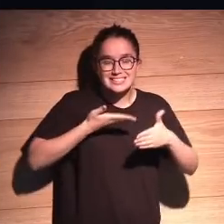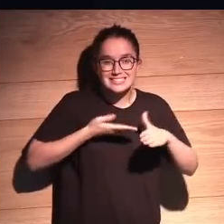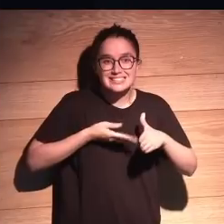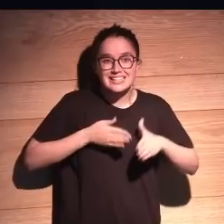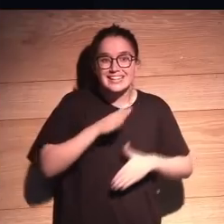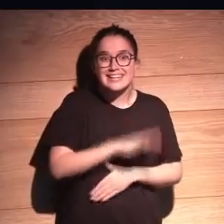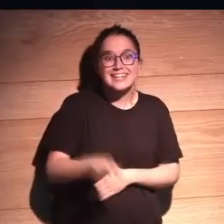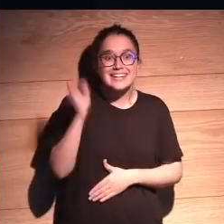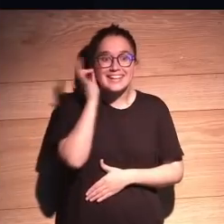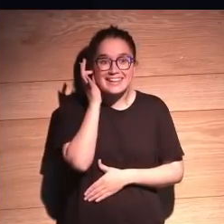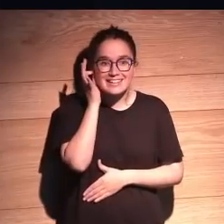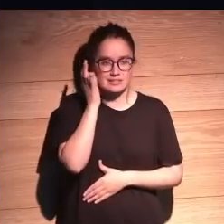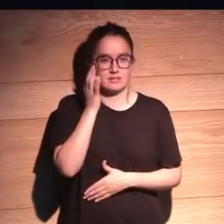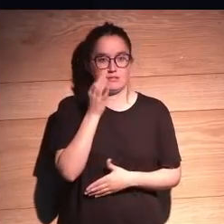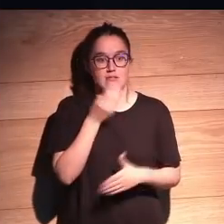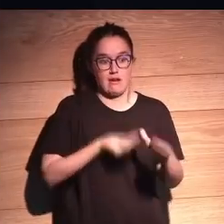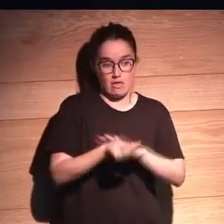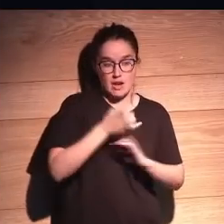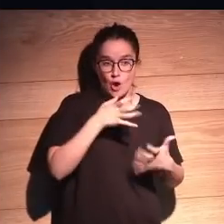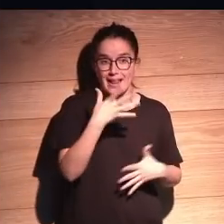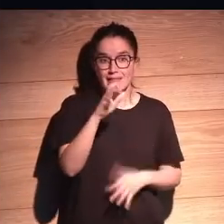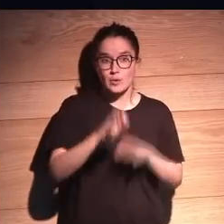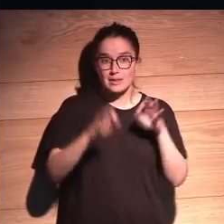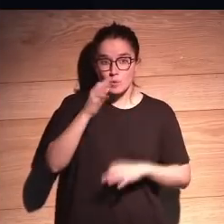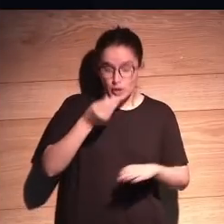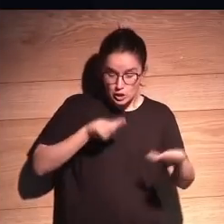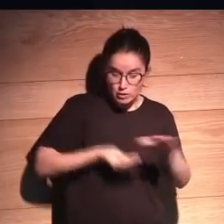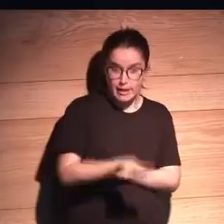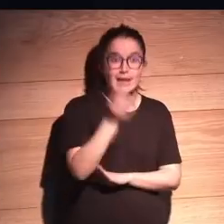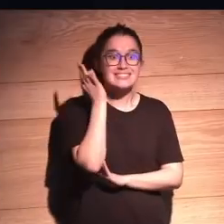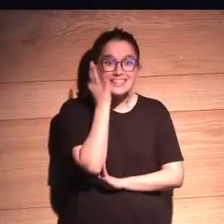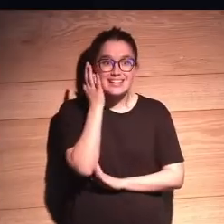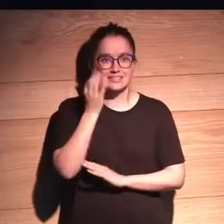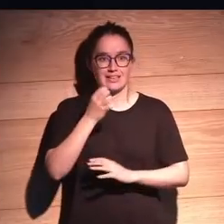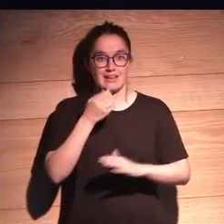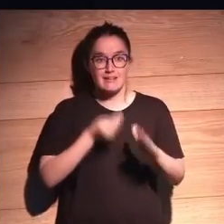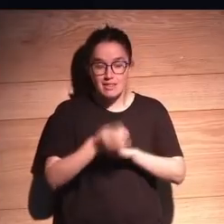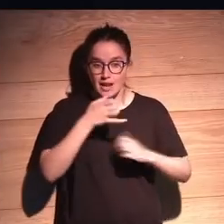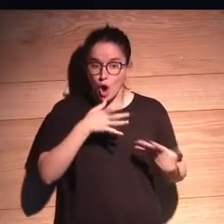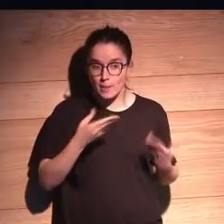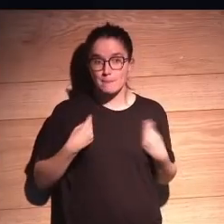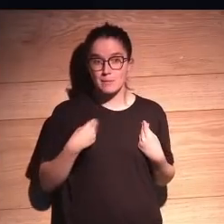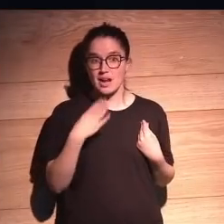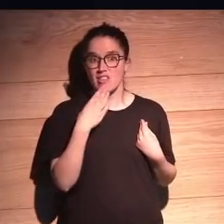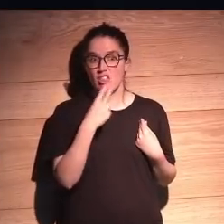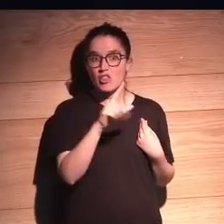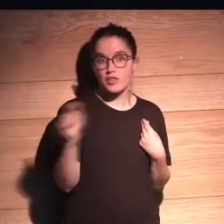50% llegarán a ser centenarias. El 50% de las niñas que nacen hoy vivirán 100 años.